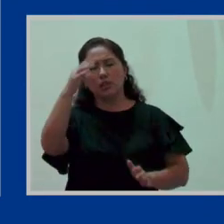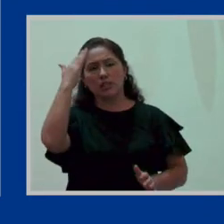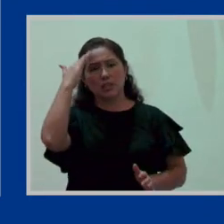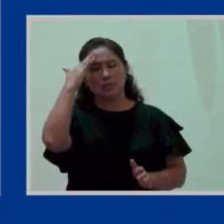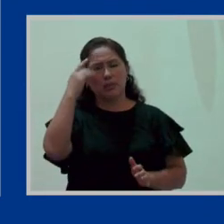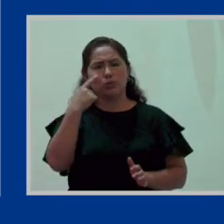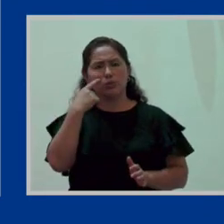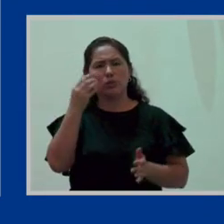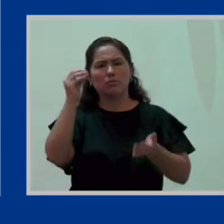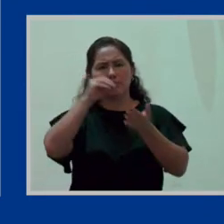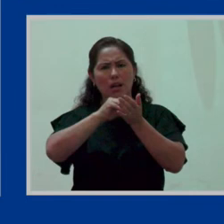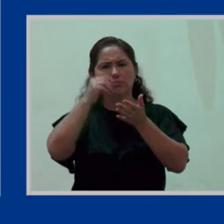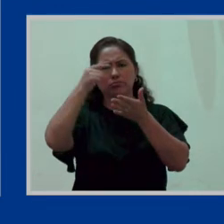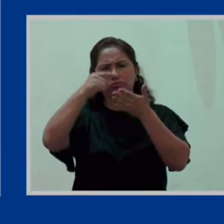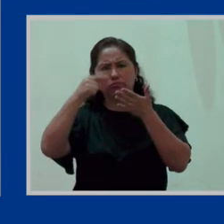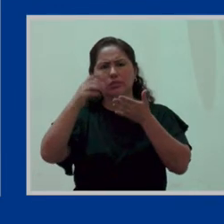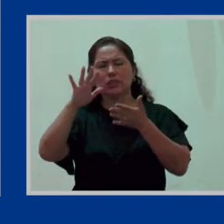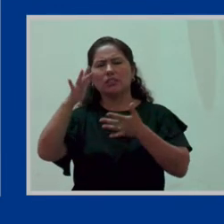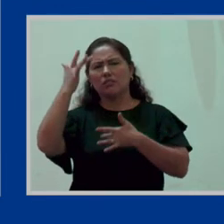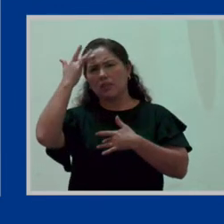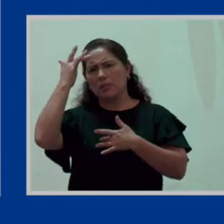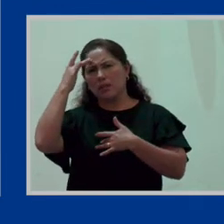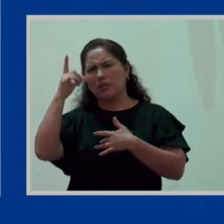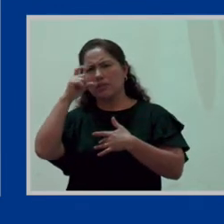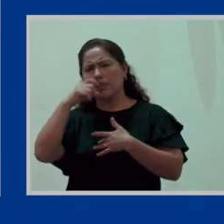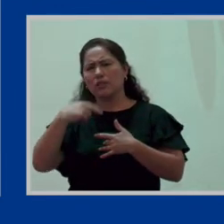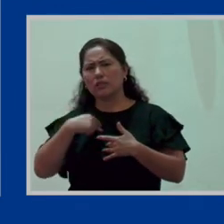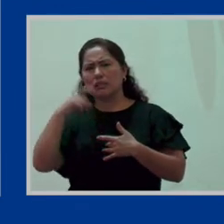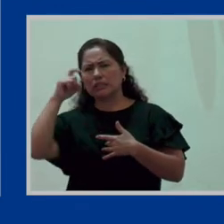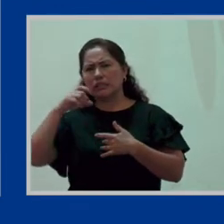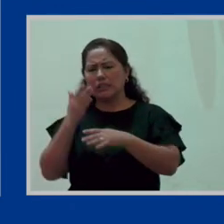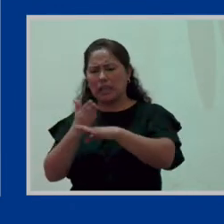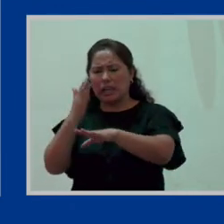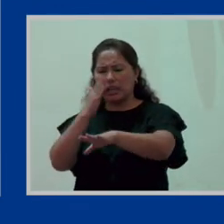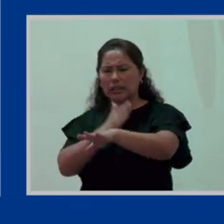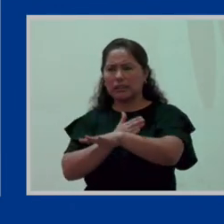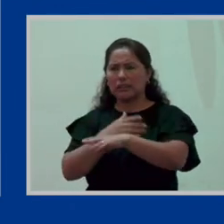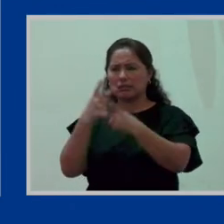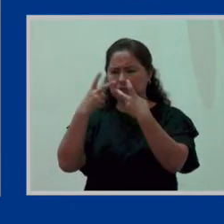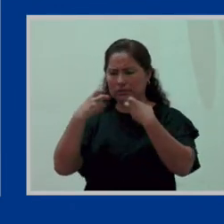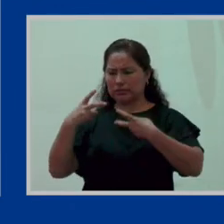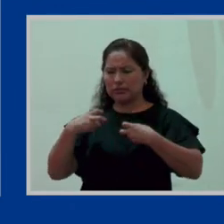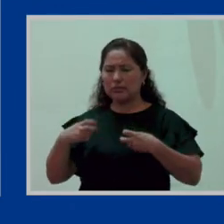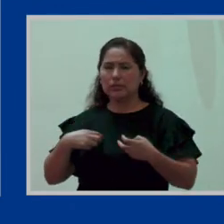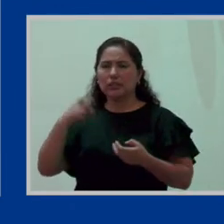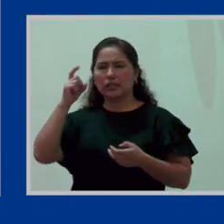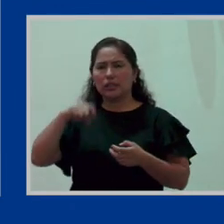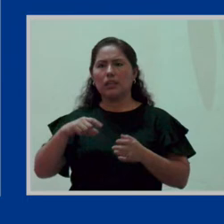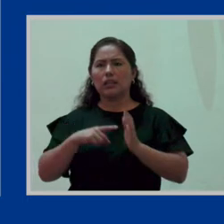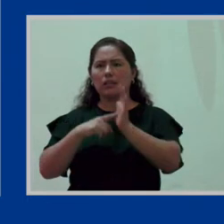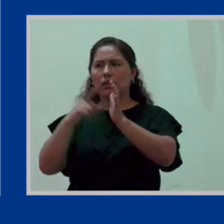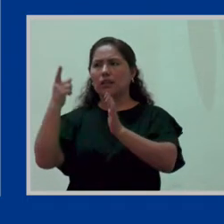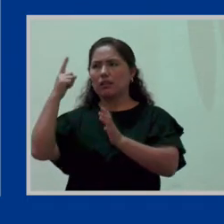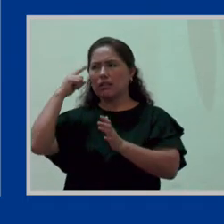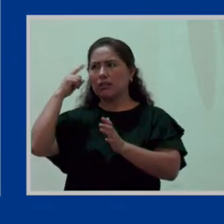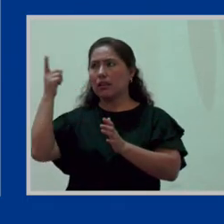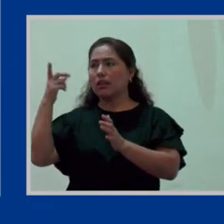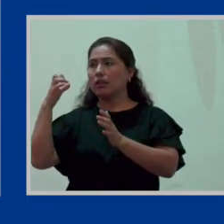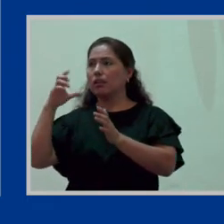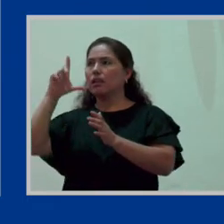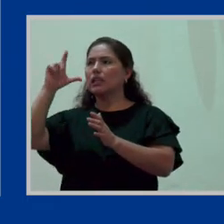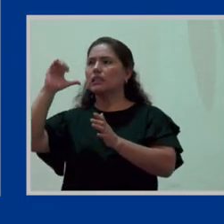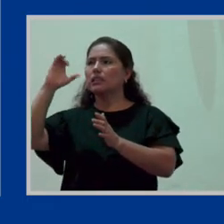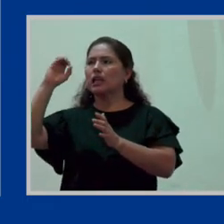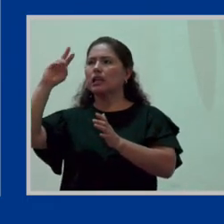conozcamos mucho más sobre esta enfermedad, hacernos la detección temprana, y precisamente para eso existe esta licencia. Para que